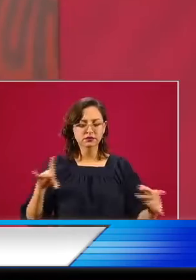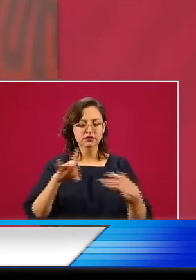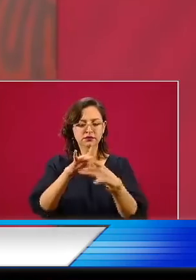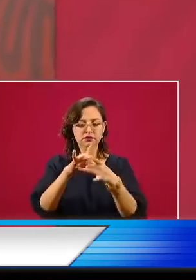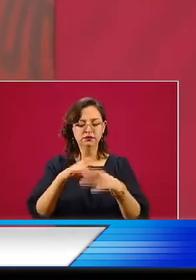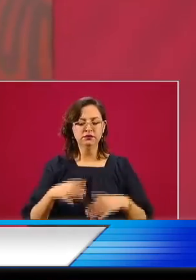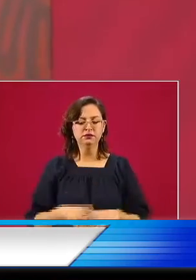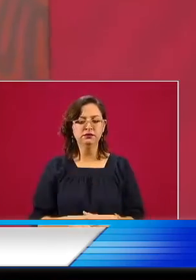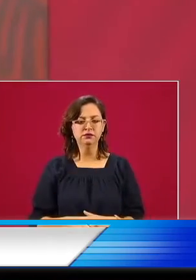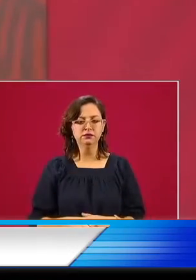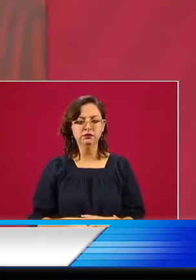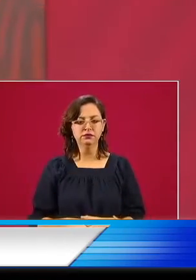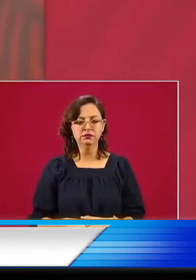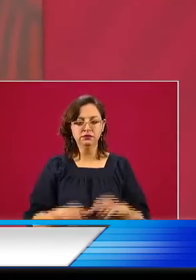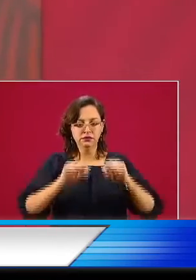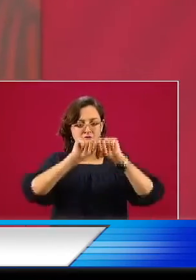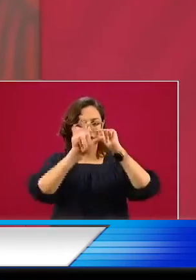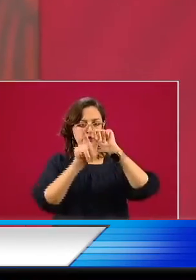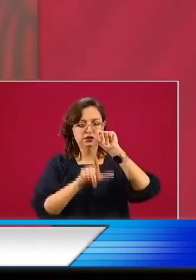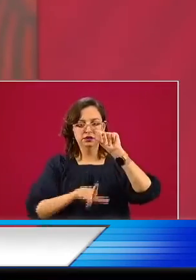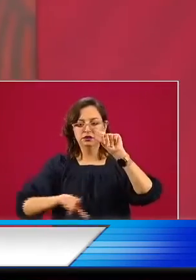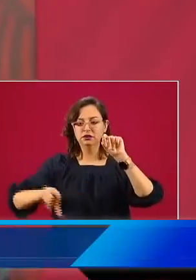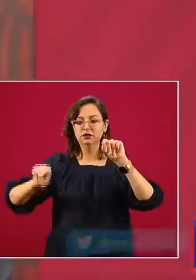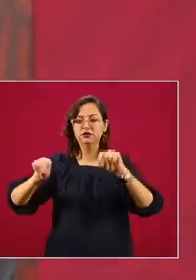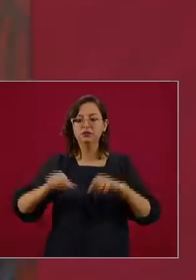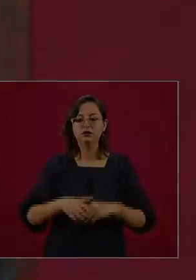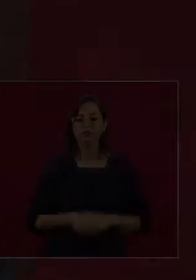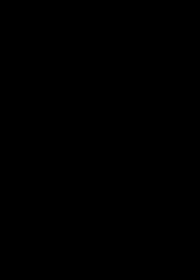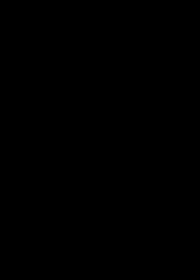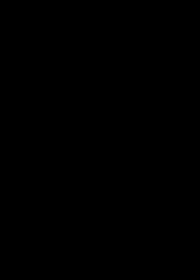financieros a las zonas más pobres y aisladas del país.